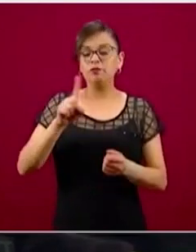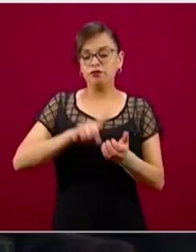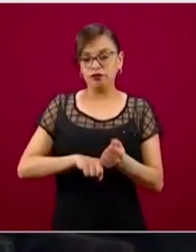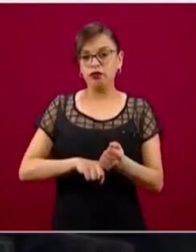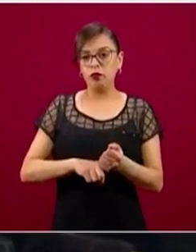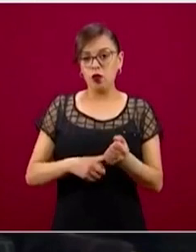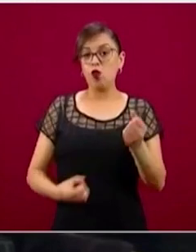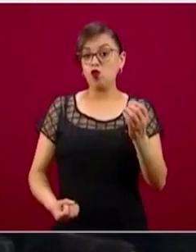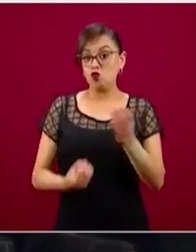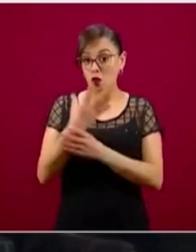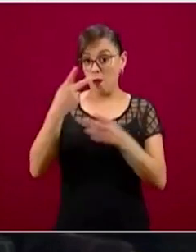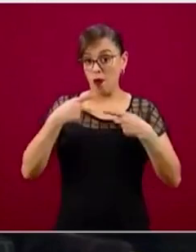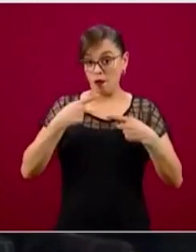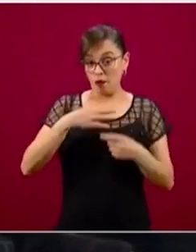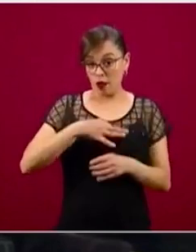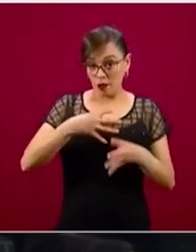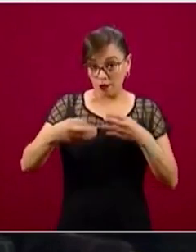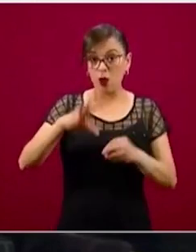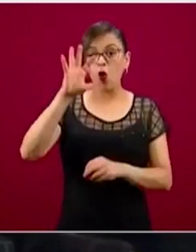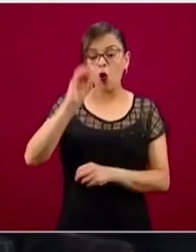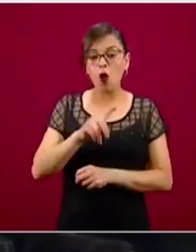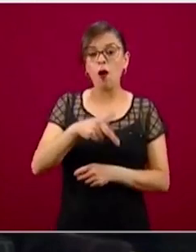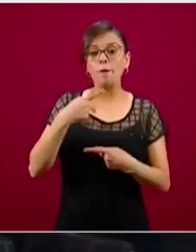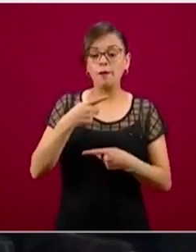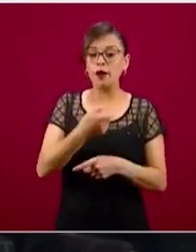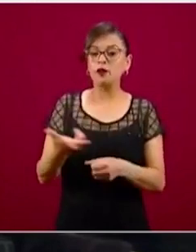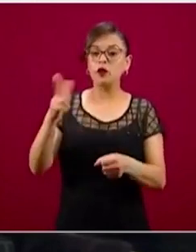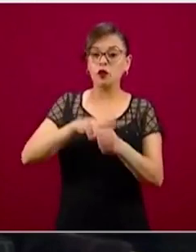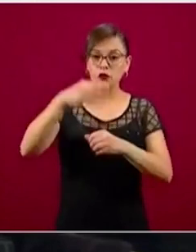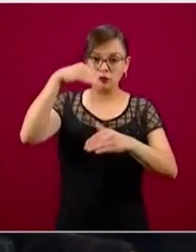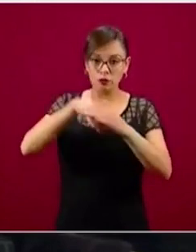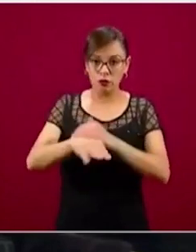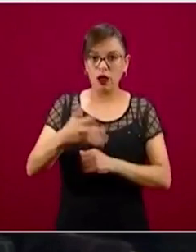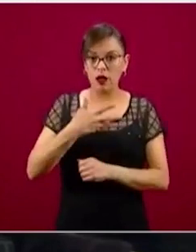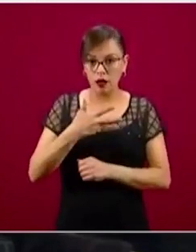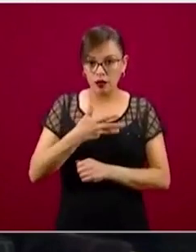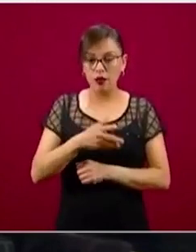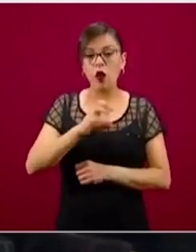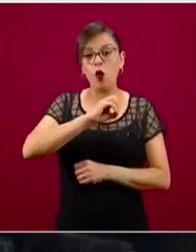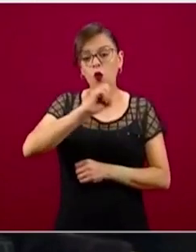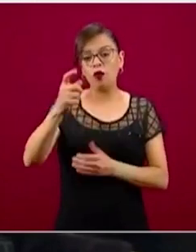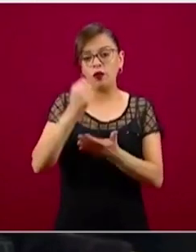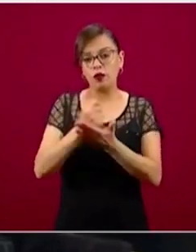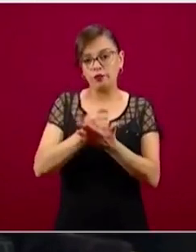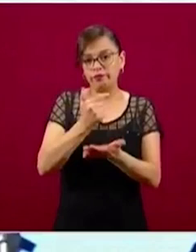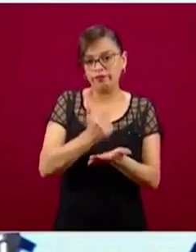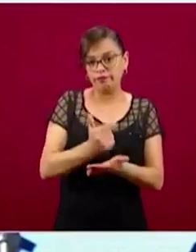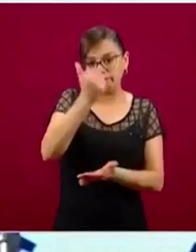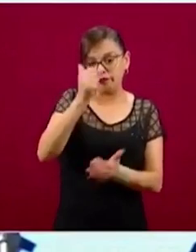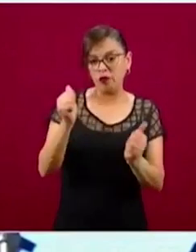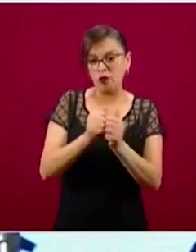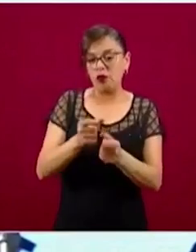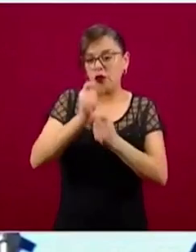o casos que están hospitalizados o casos que están en terapias intensivas, todas las modalidades.